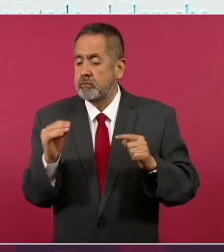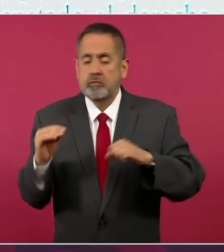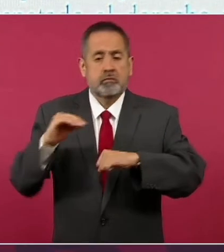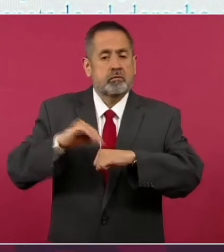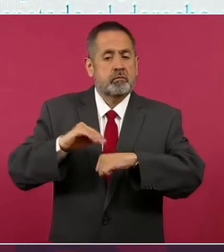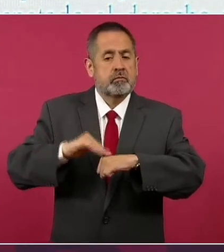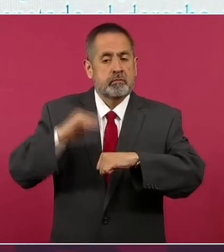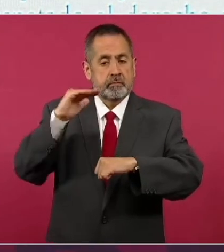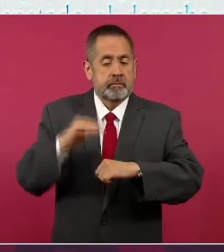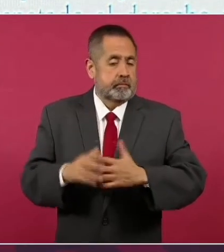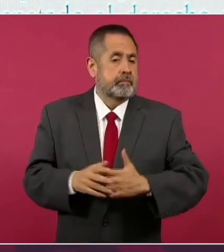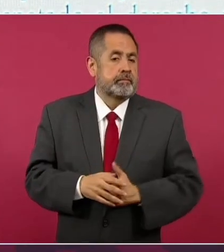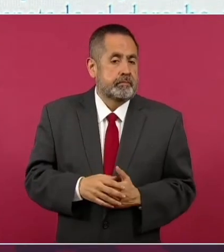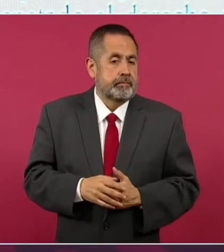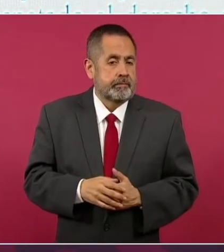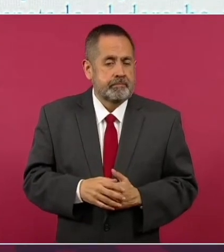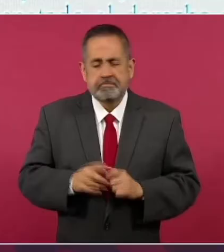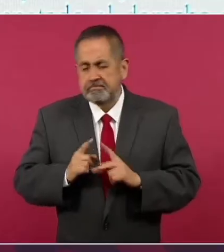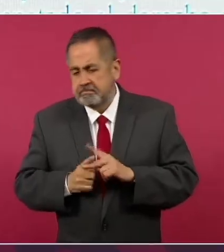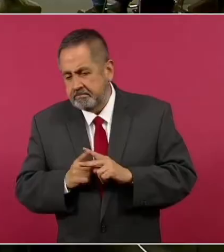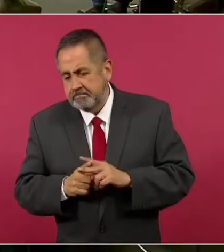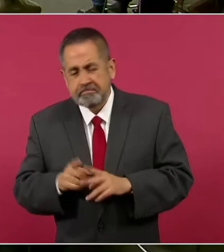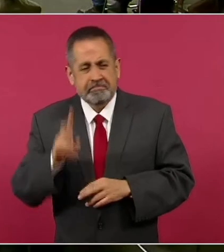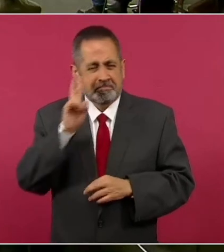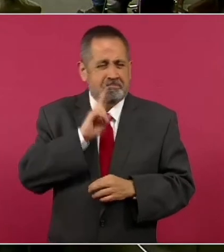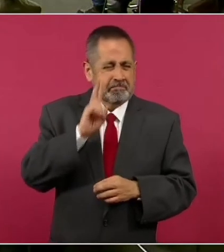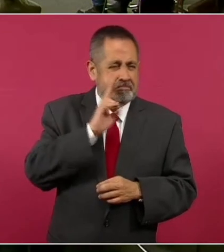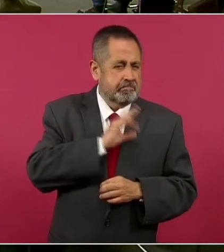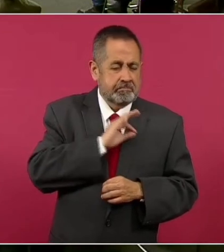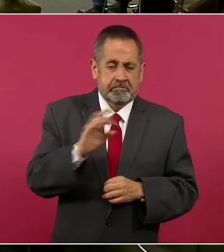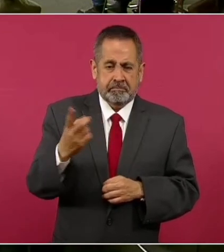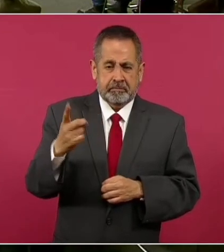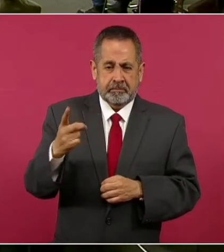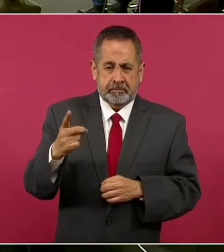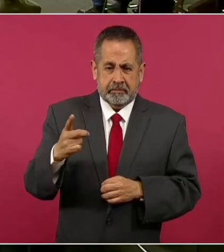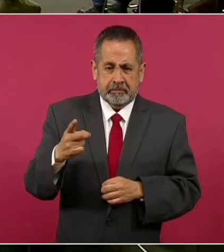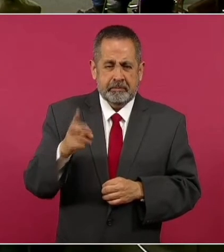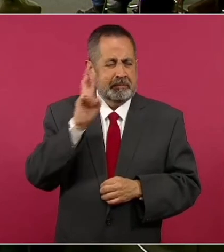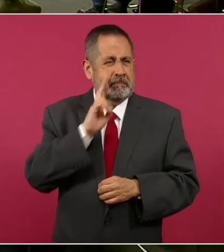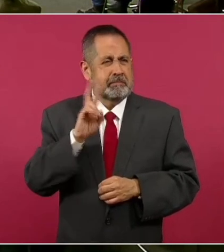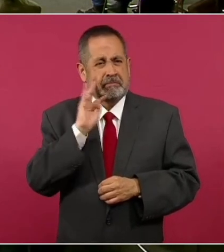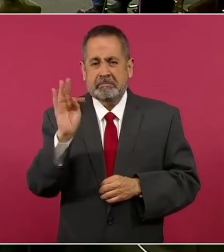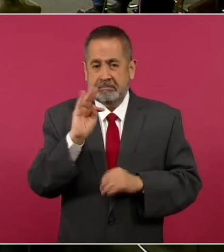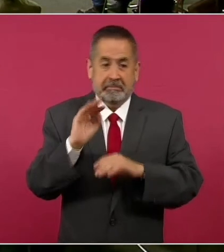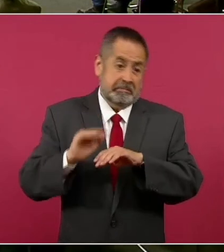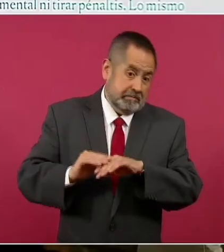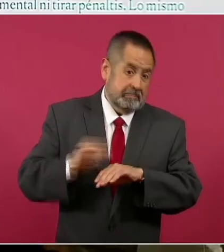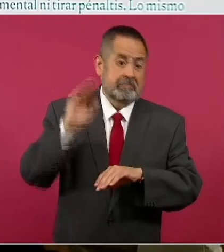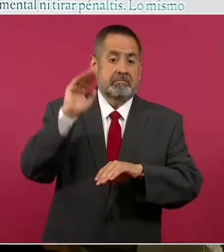Ya tenemos la proyección que para diciembre hay un aumento considerable,